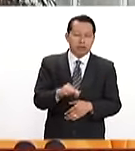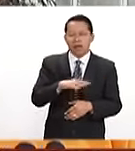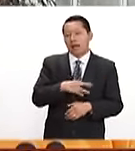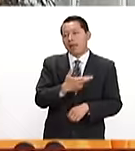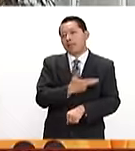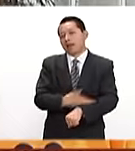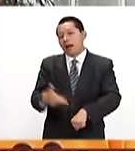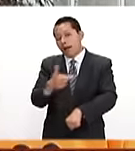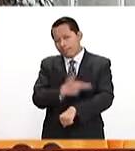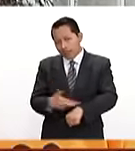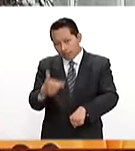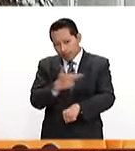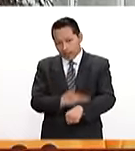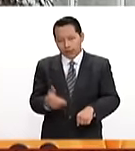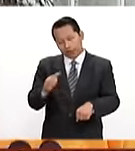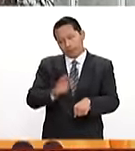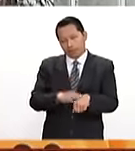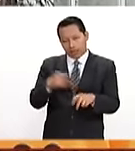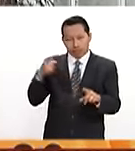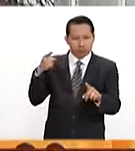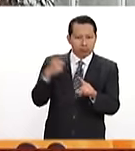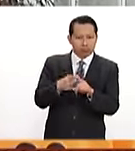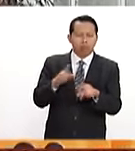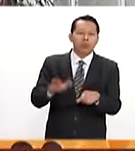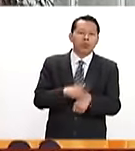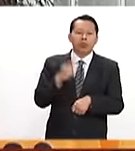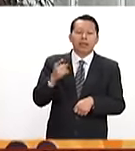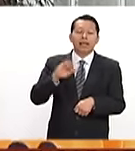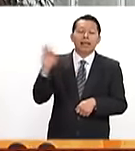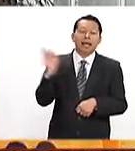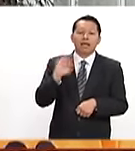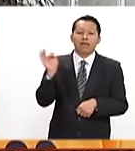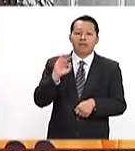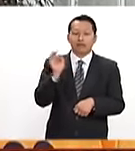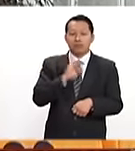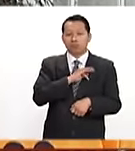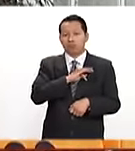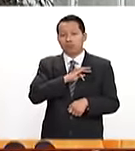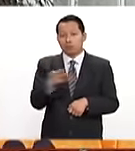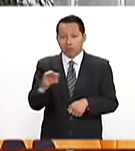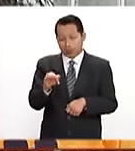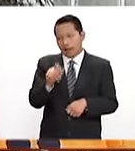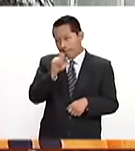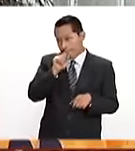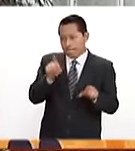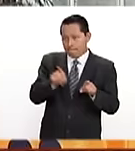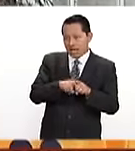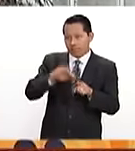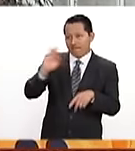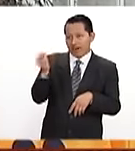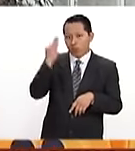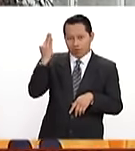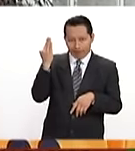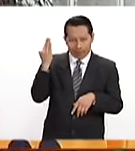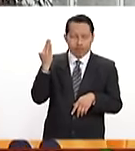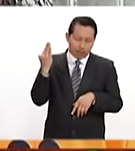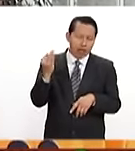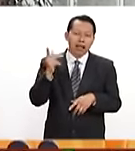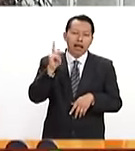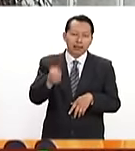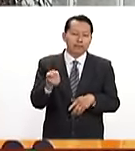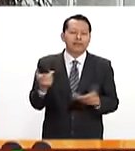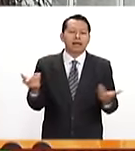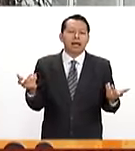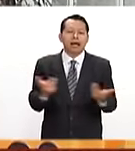trámites académicos, más que nada, ya que puede que sean o no de nuestra misma facultad. Entonces, pues lo que vamos a hacer es